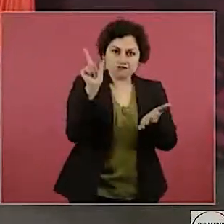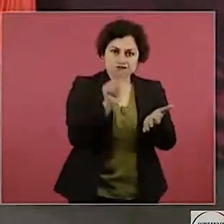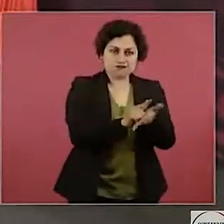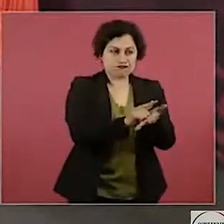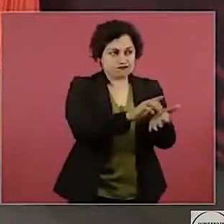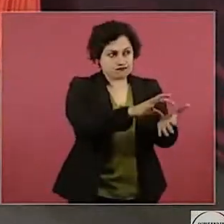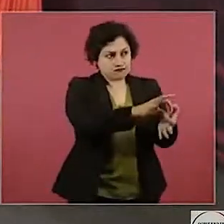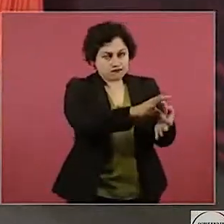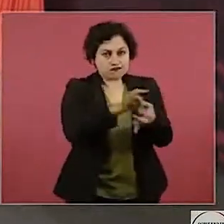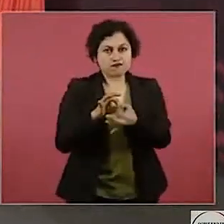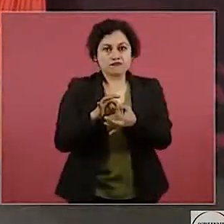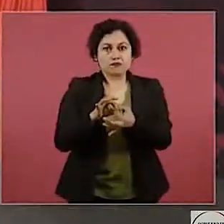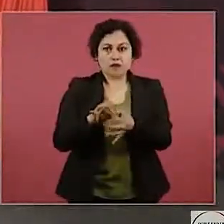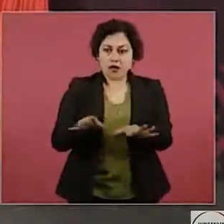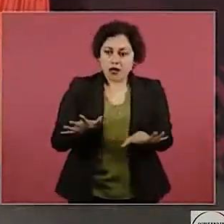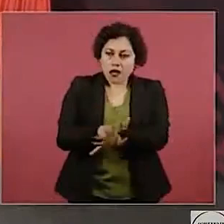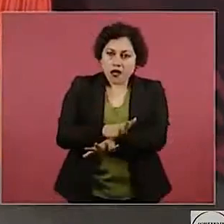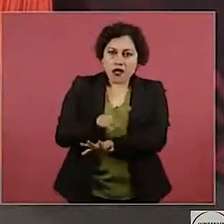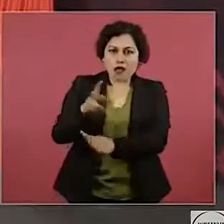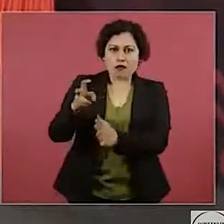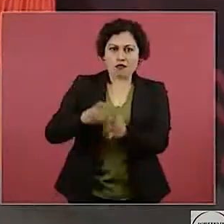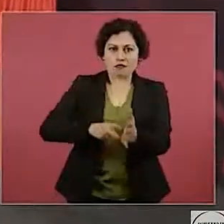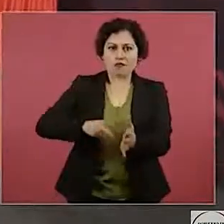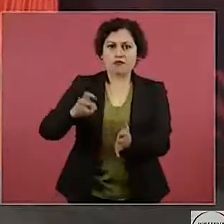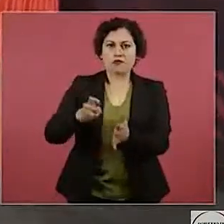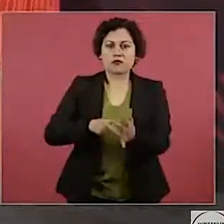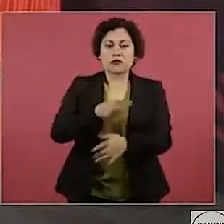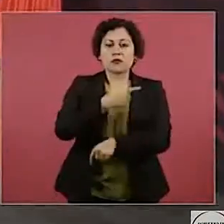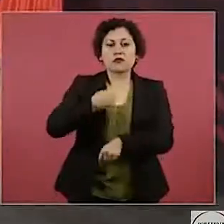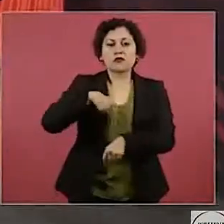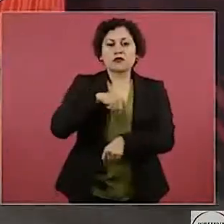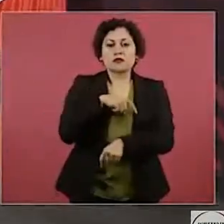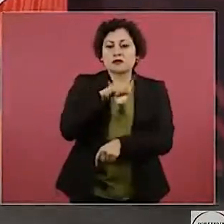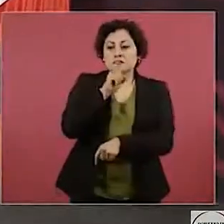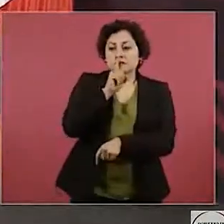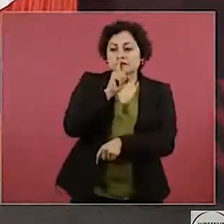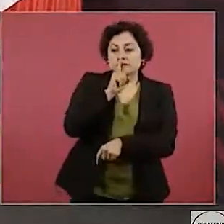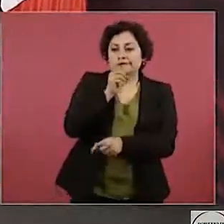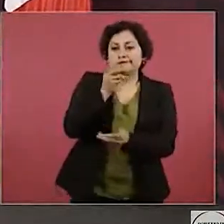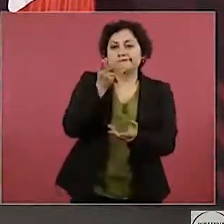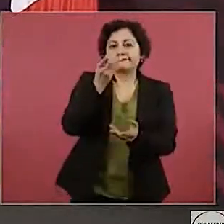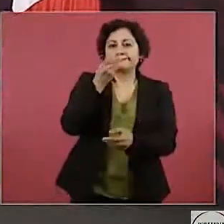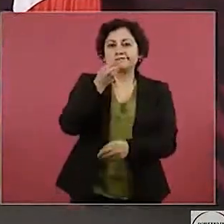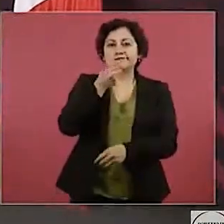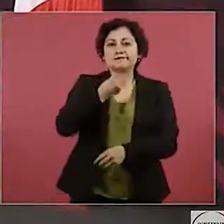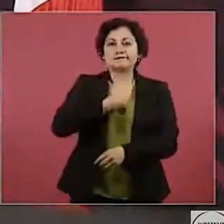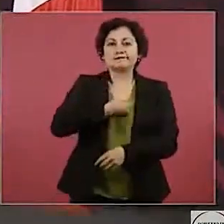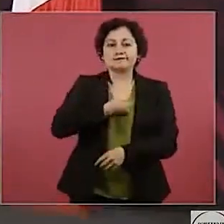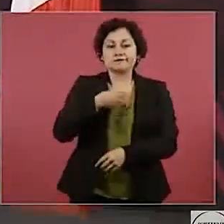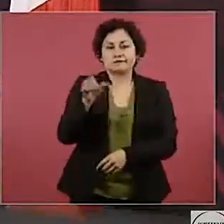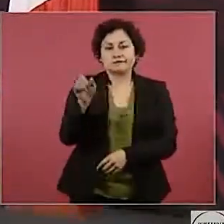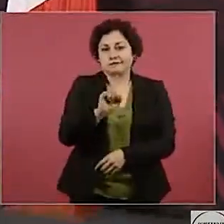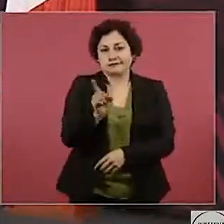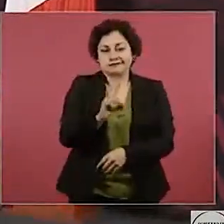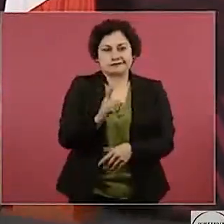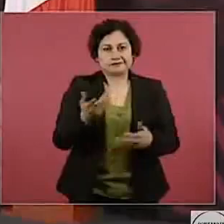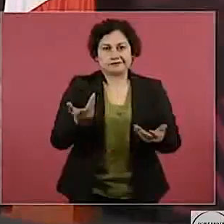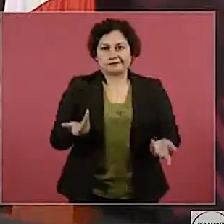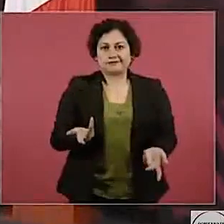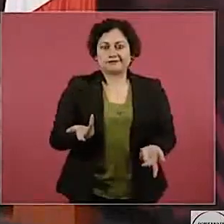los cambios, no quedarnos con los brazos cruzados, que porque ya el